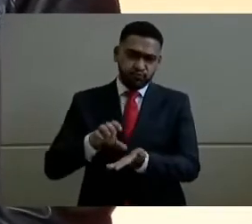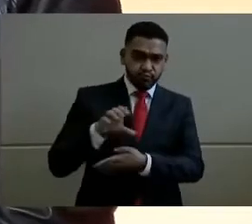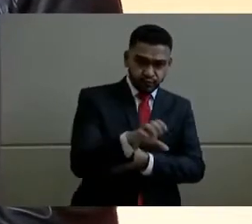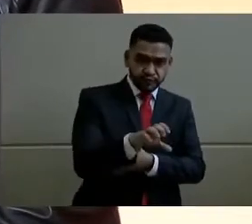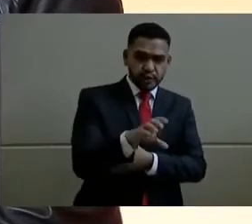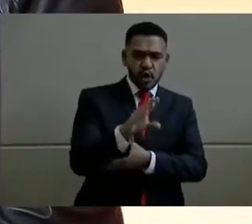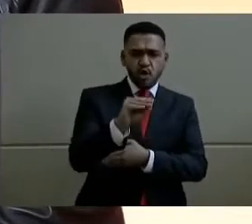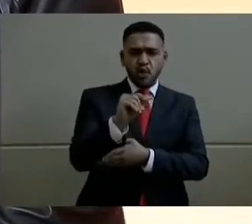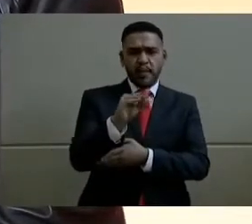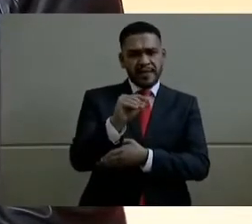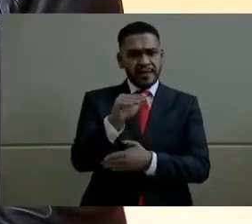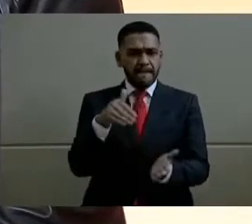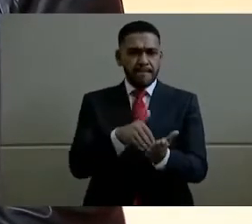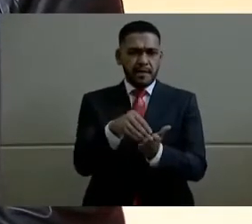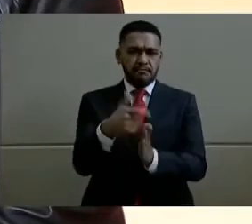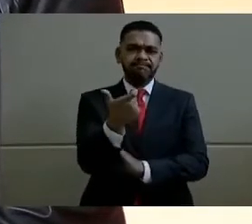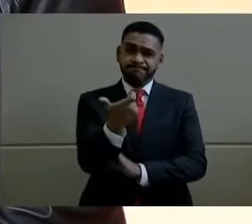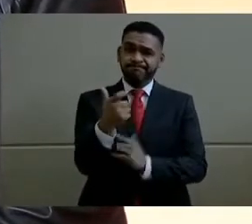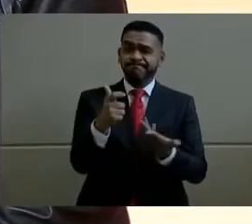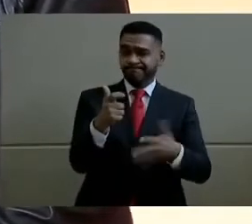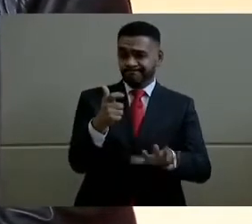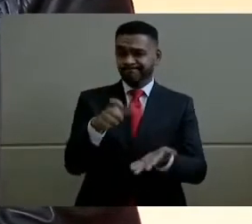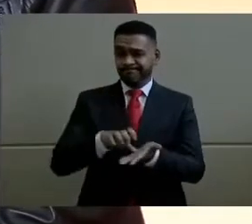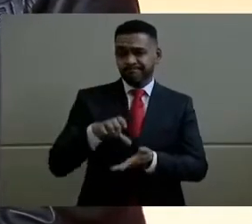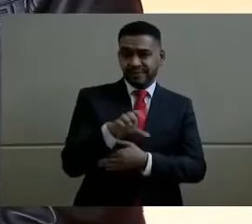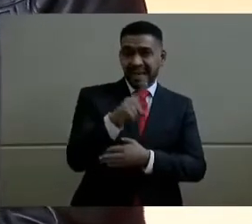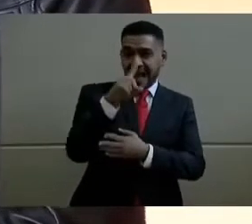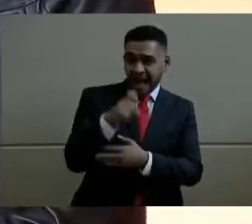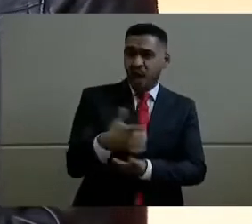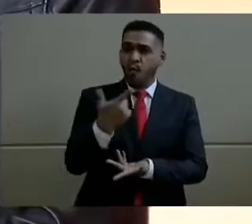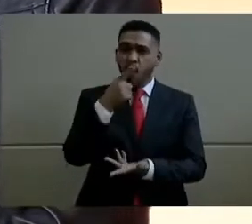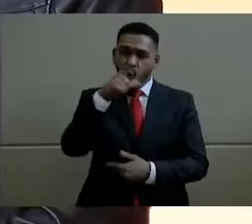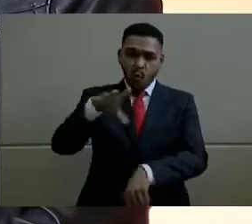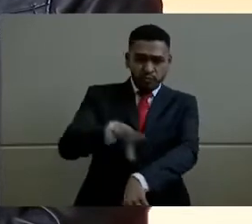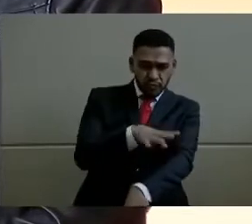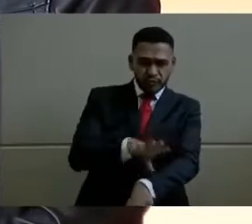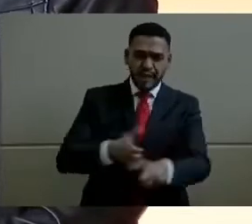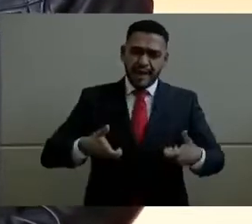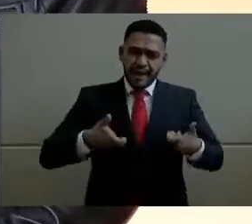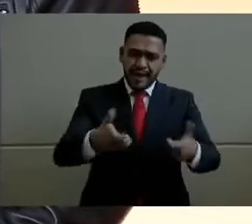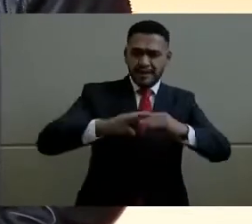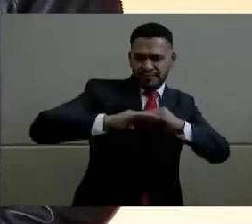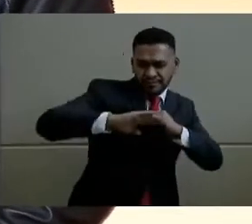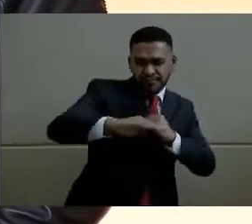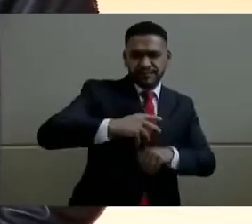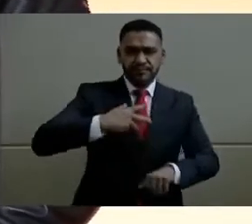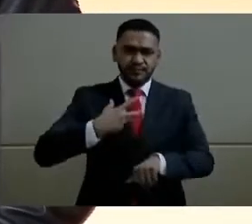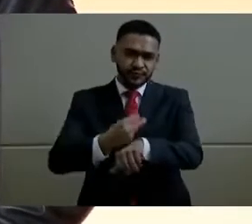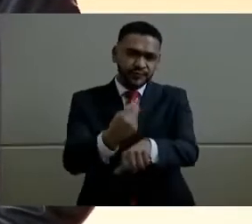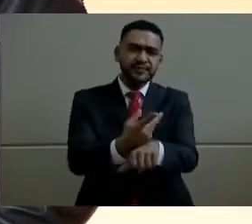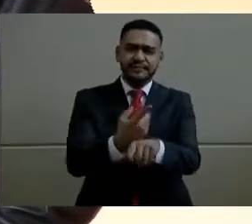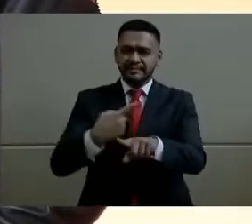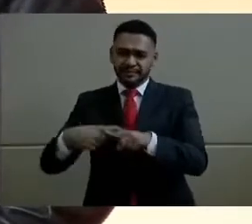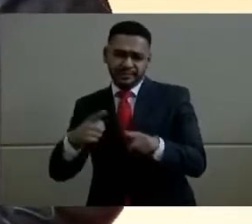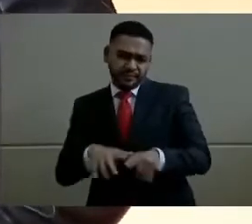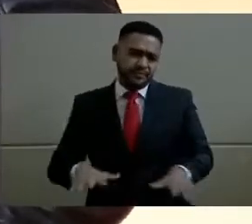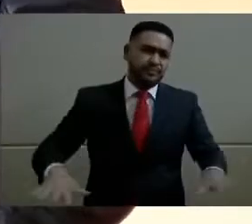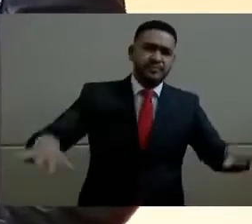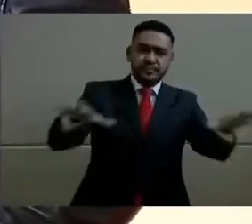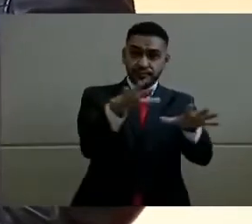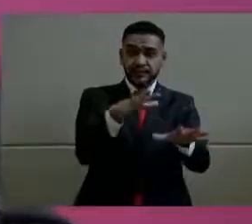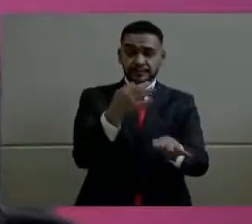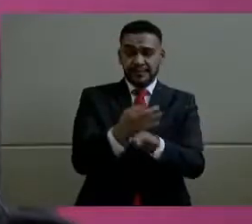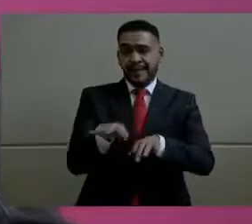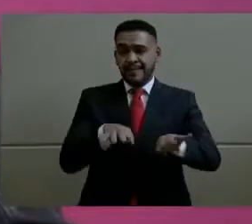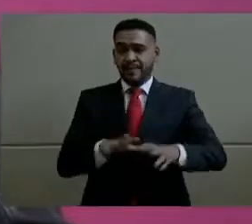90 millones en lo que corresponde, agua potable, luz, calles, pavimentación, en las inmediaciones donde estamos